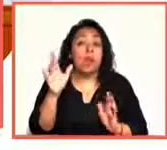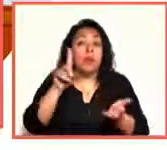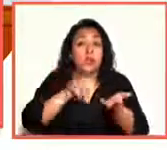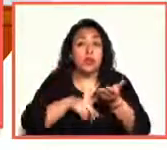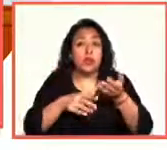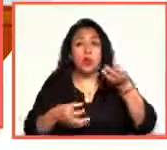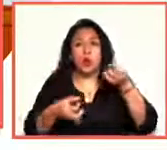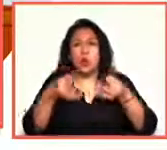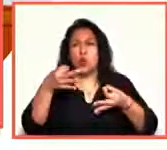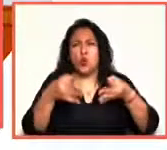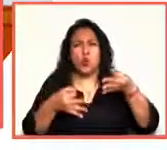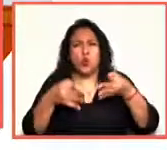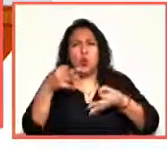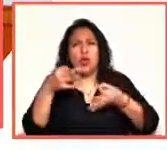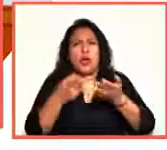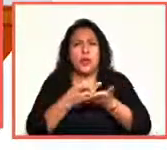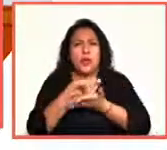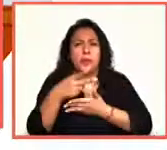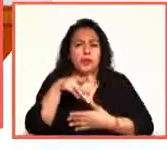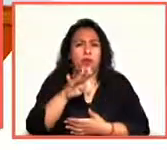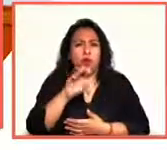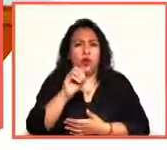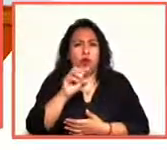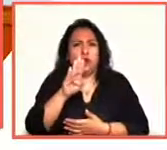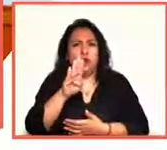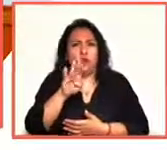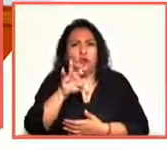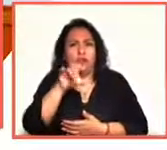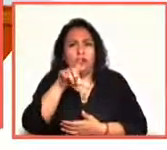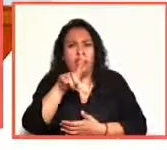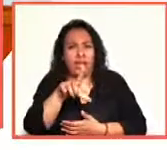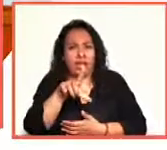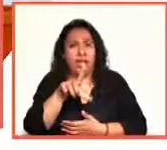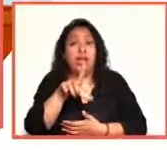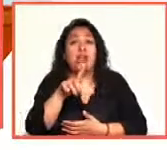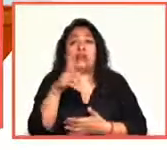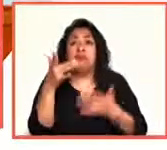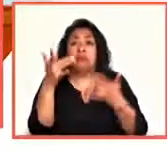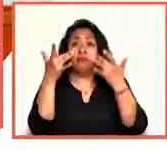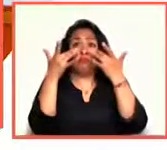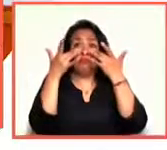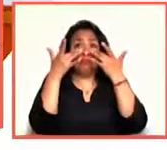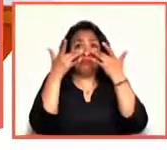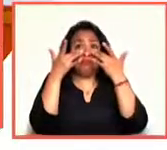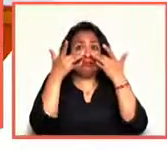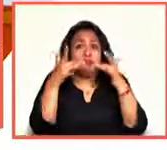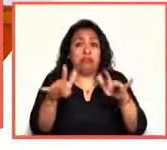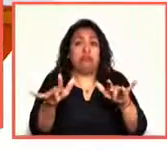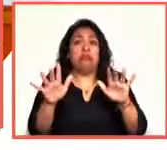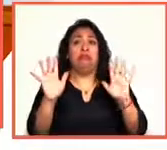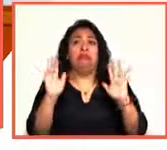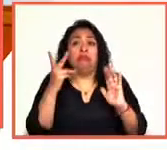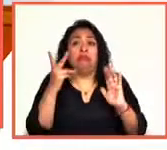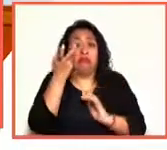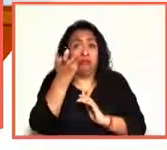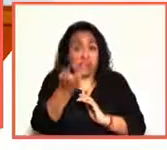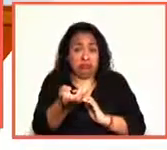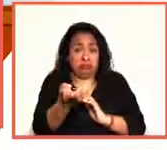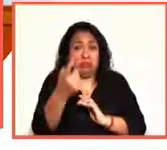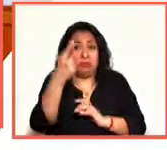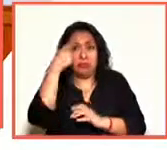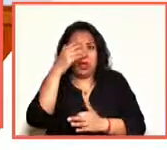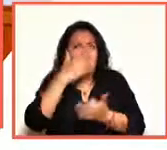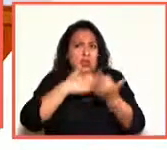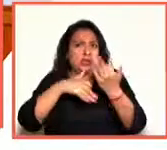premio Nobel y renunció, aunque esos puestos son puestos para toda la